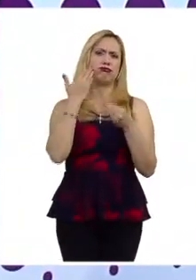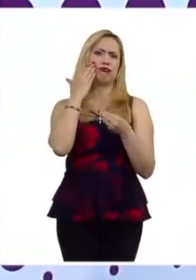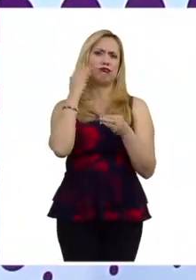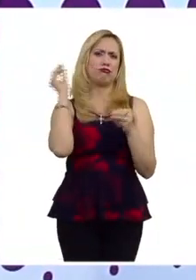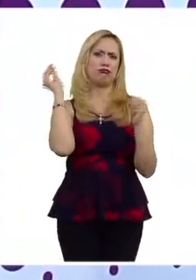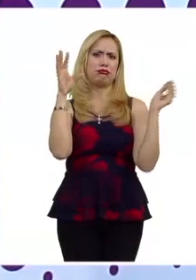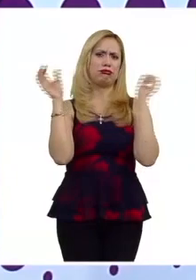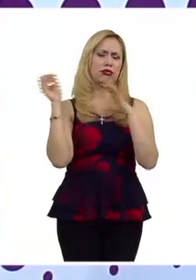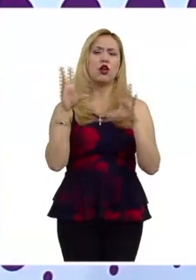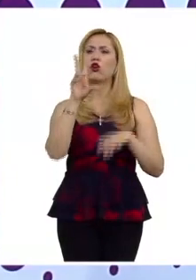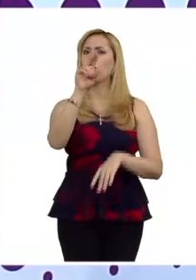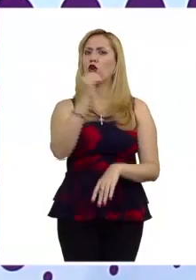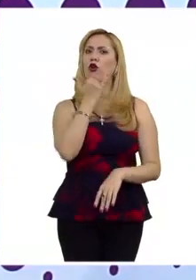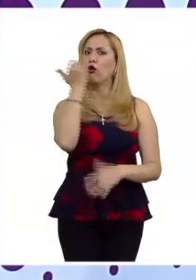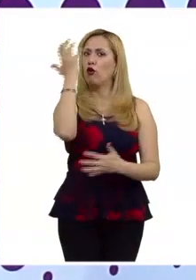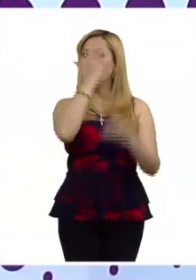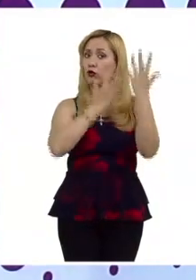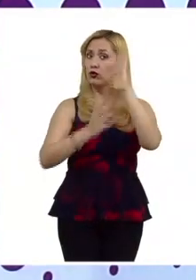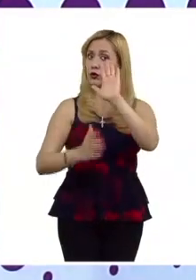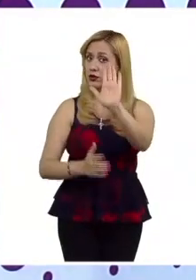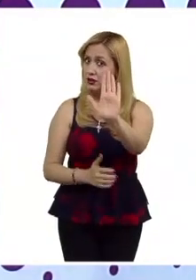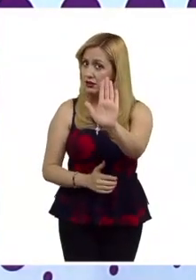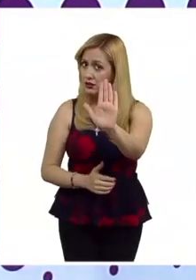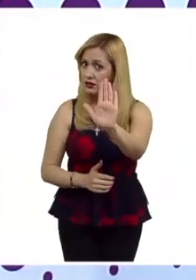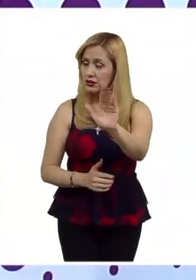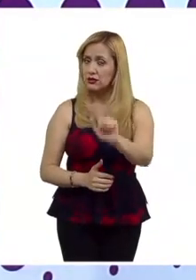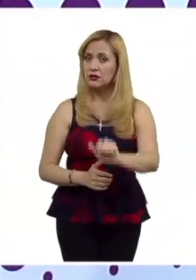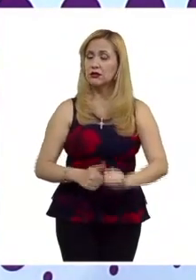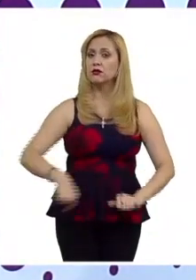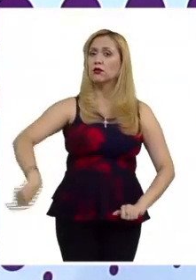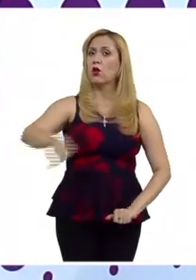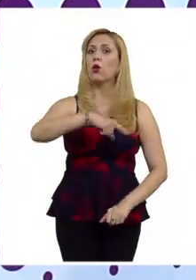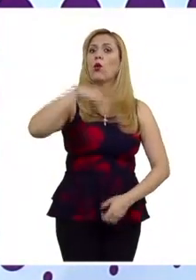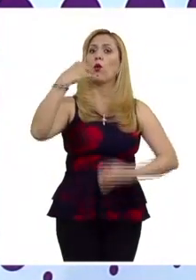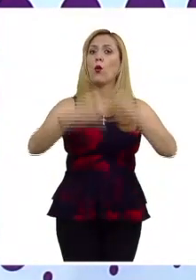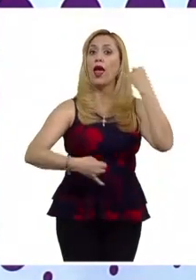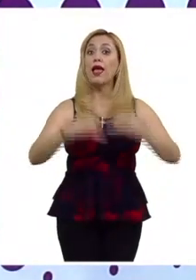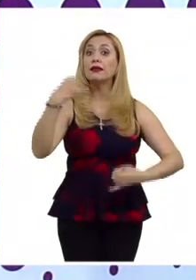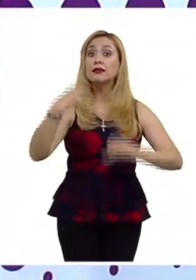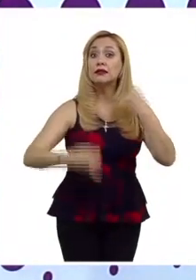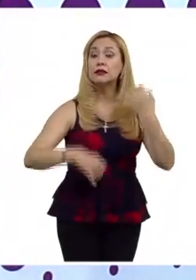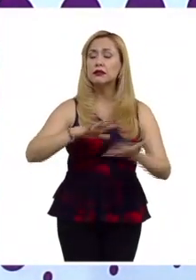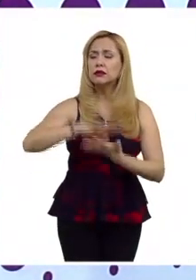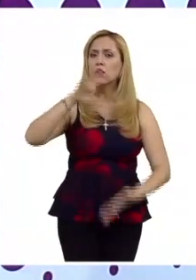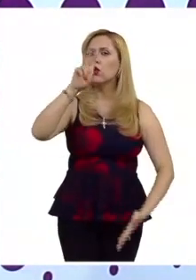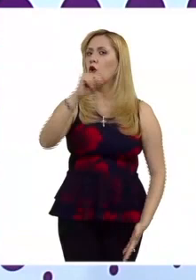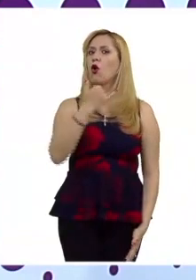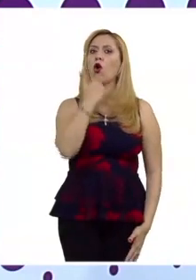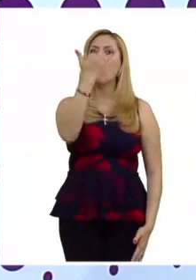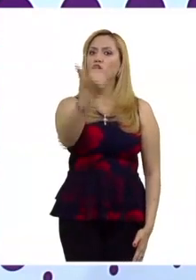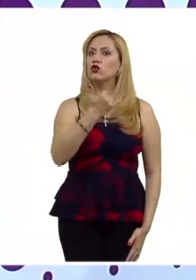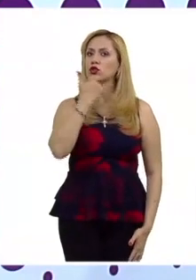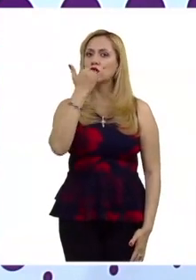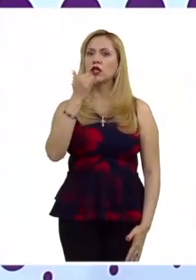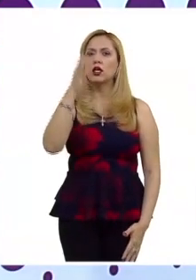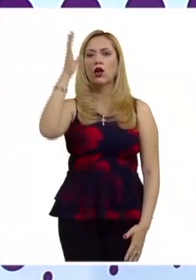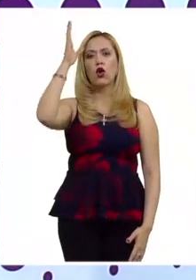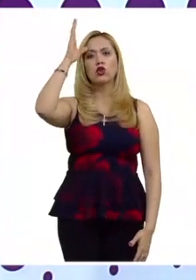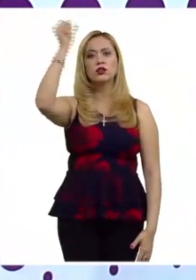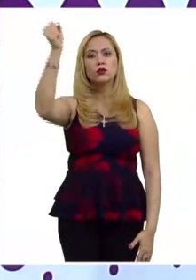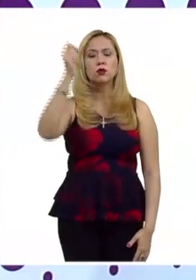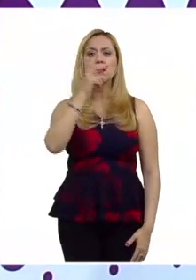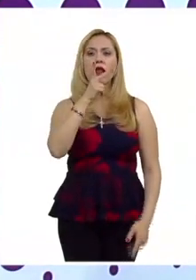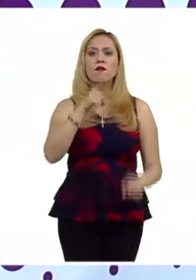confundirnos sobre todo los operadores de justicia no confundir conceptos precisamente por las